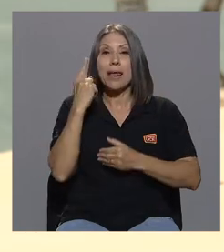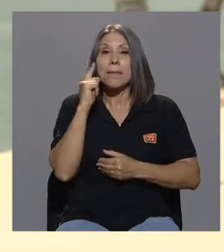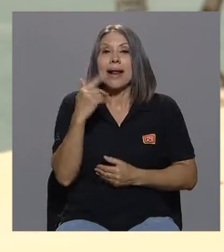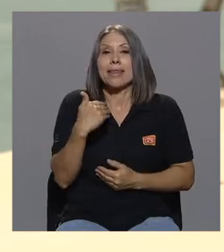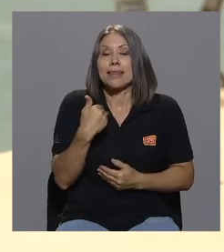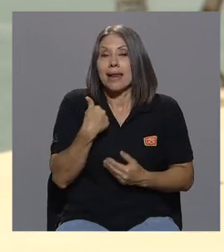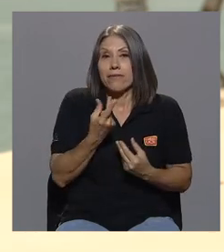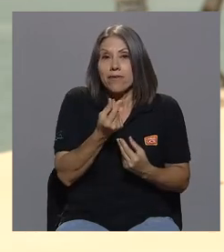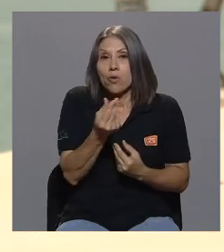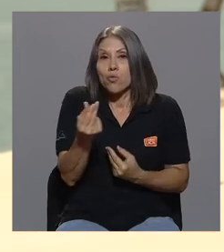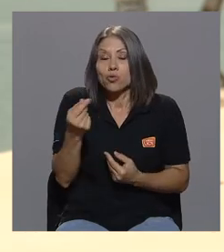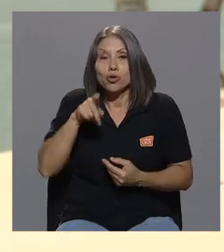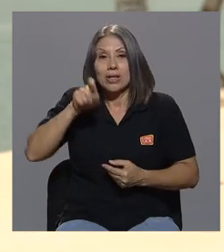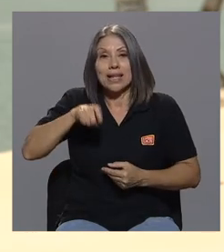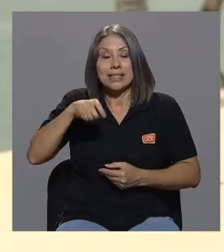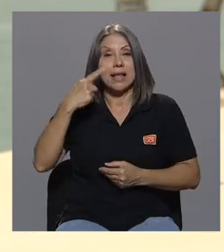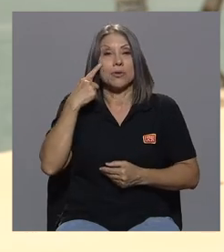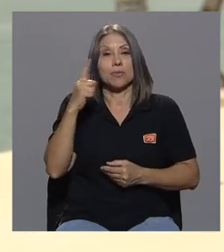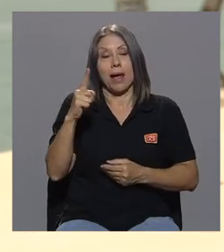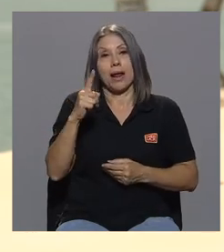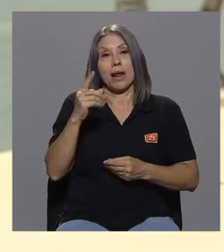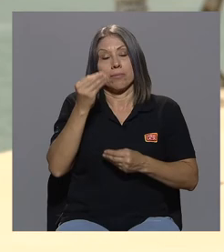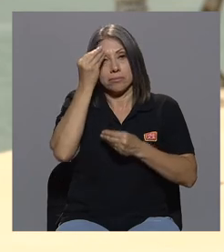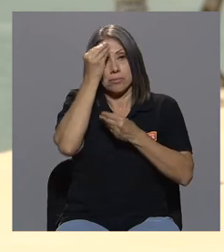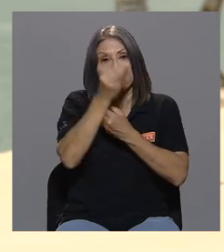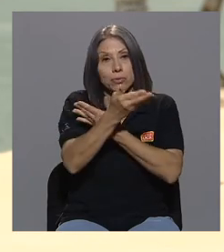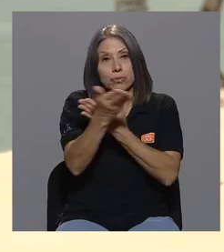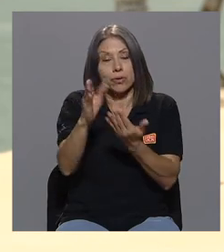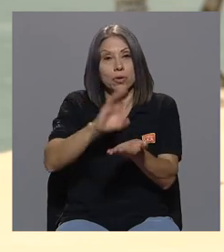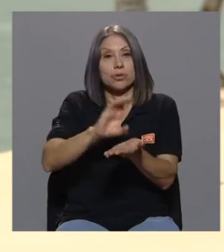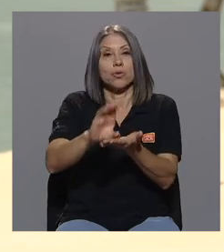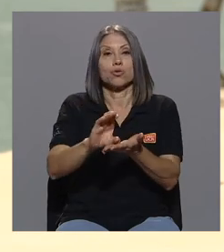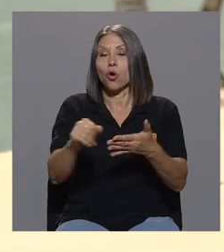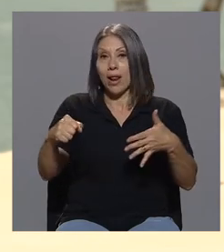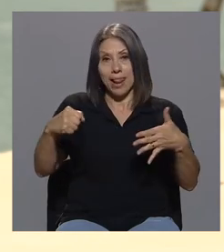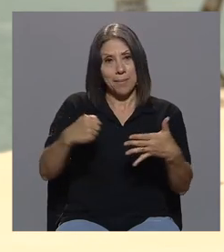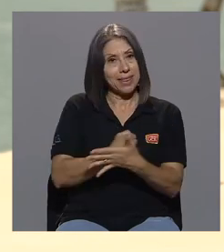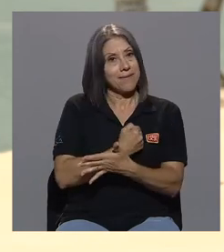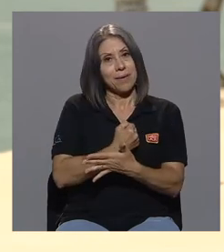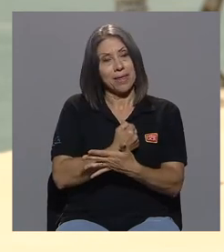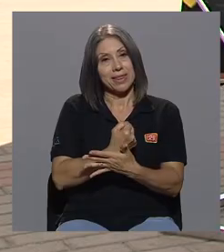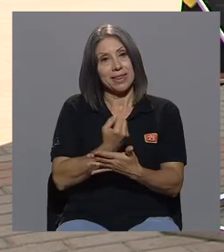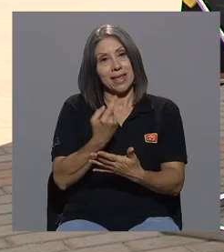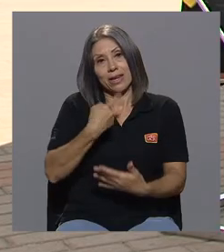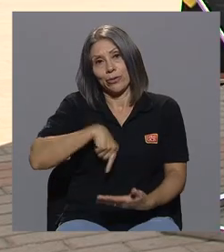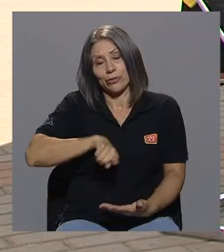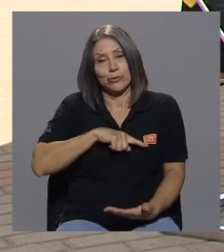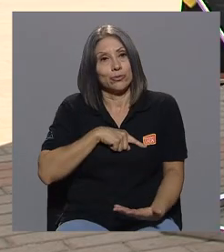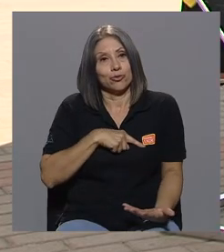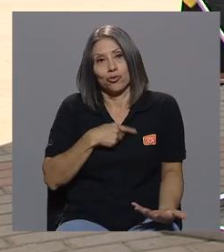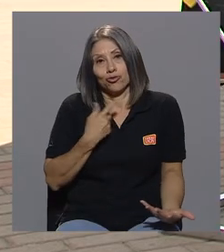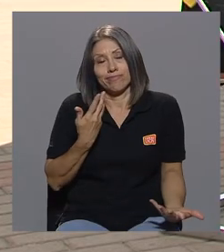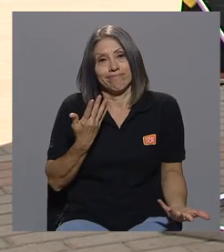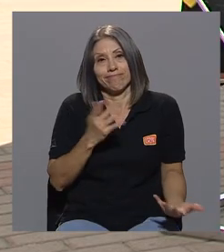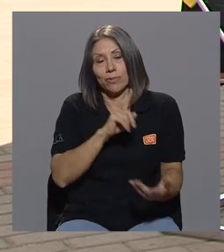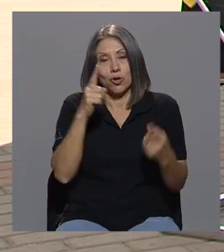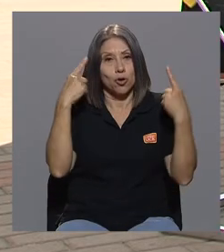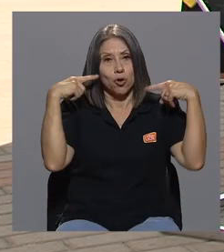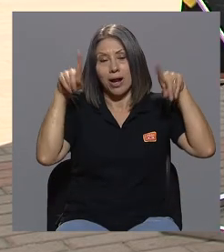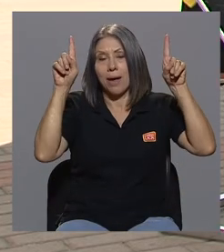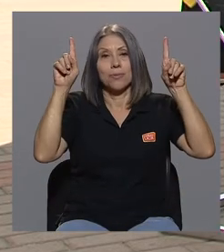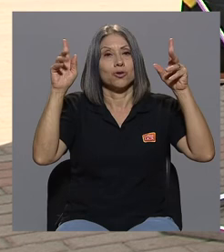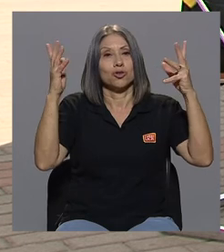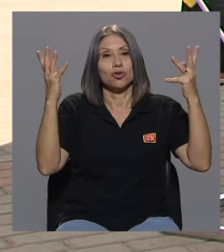necesitamos para llevar este curso lamentablemente no logramos ser